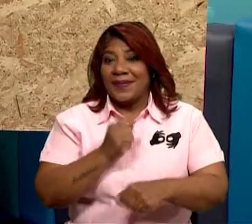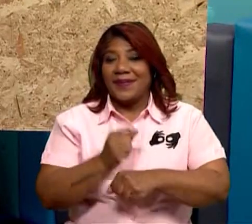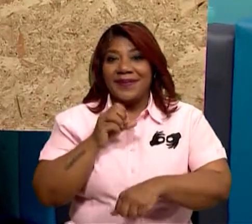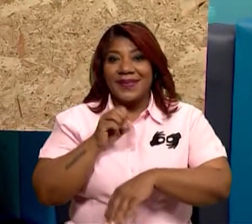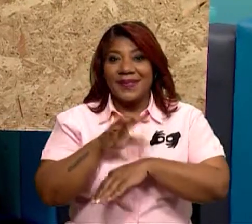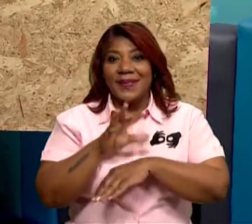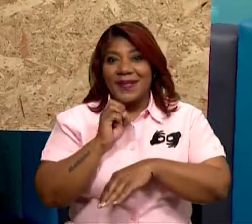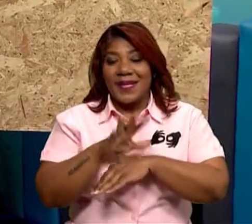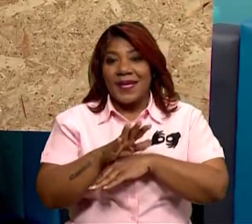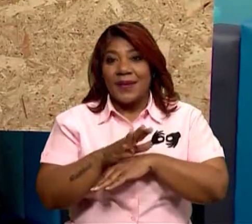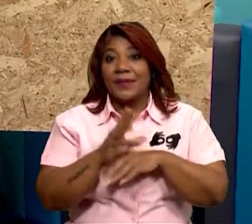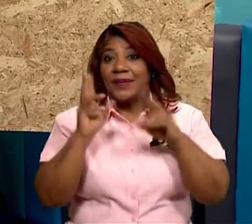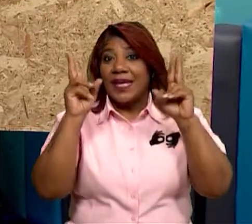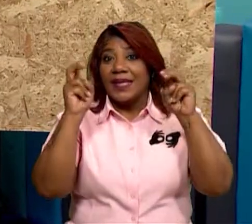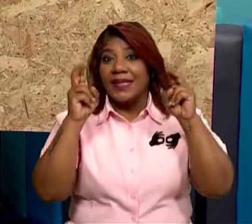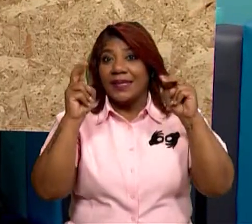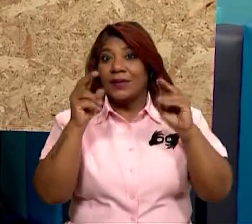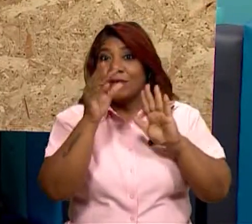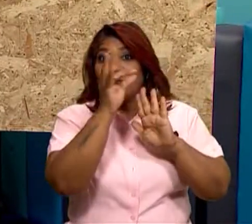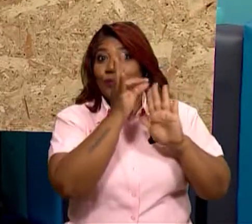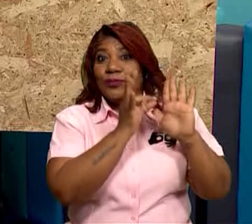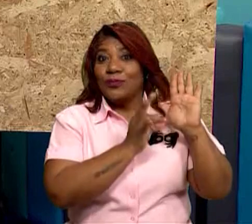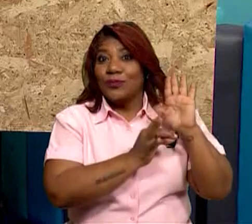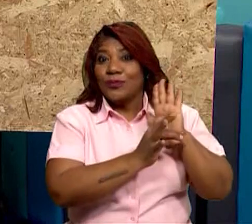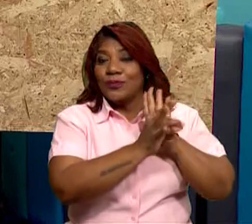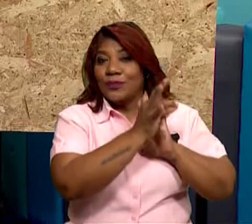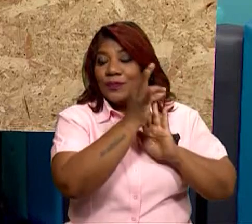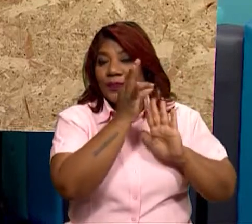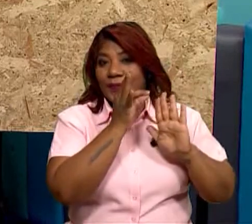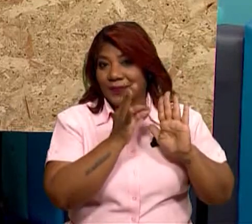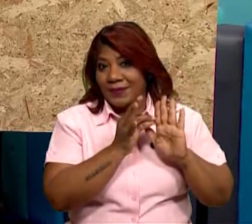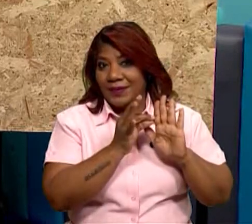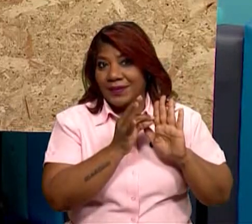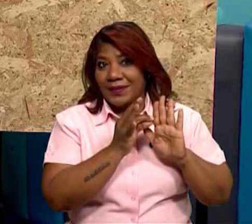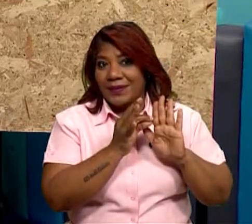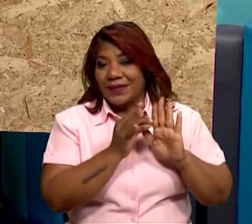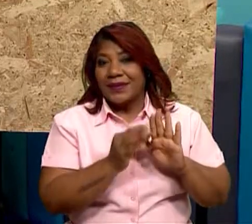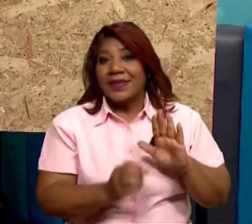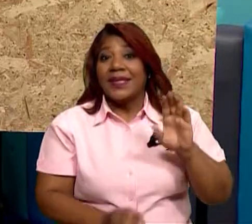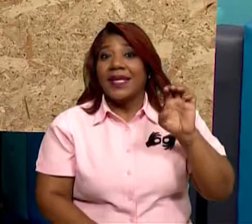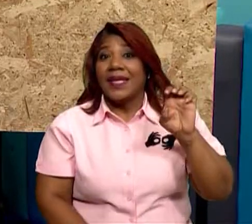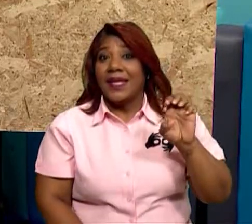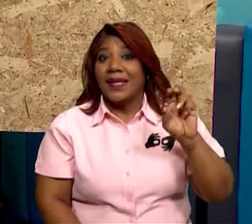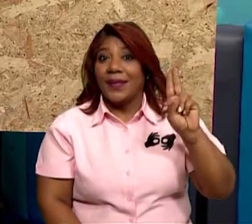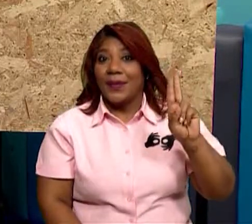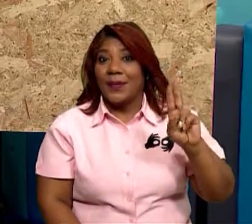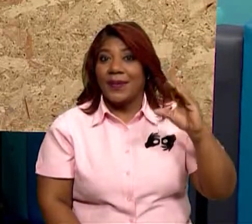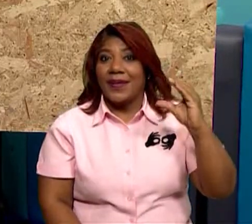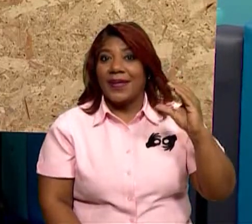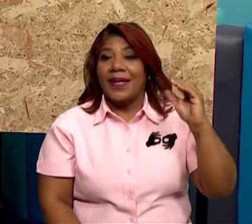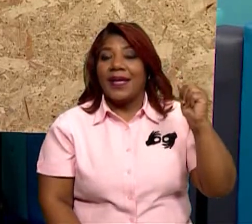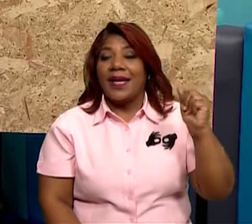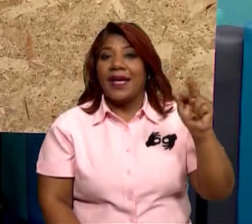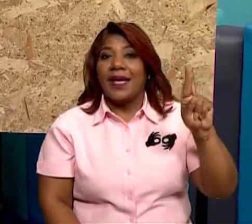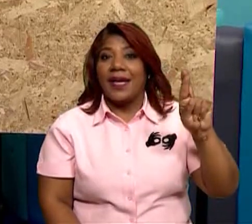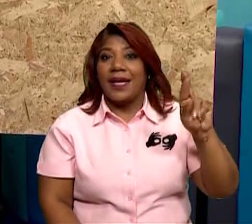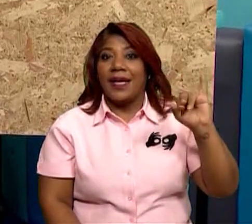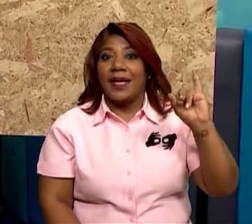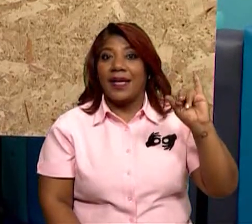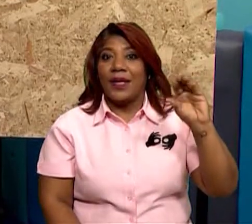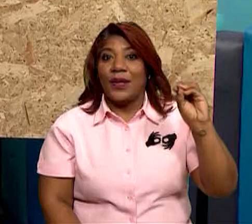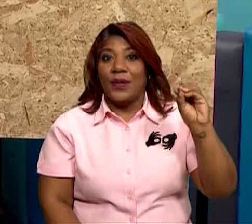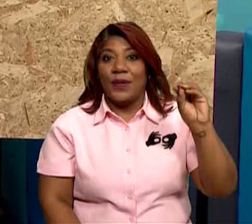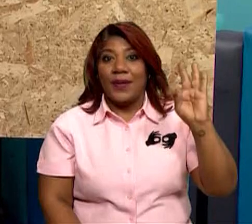razonables del tema de las células eucariotas y prokariotas, ¿verdad? Y para eso yo les traje